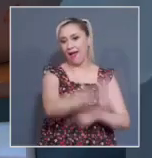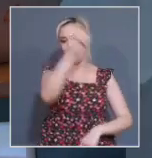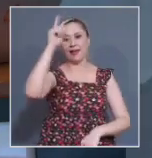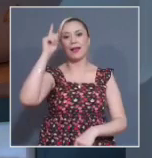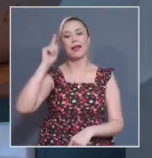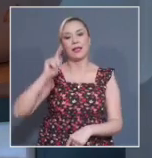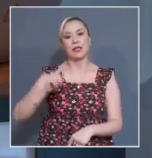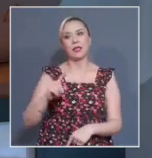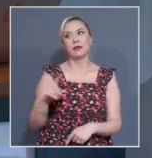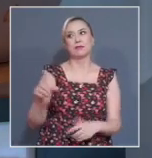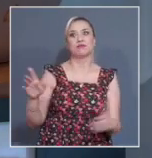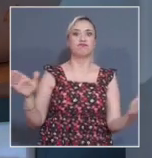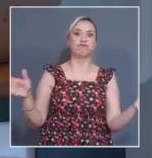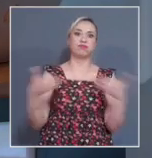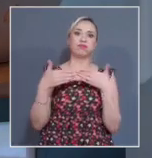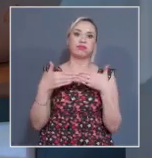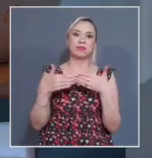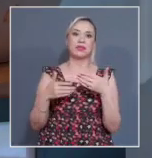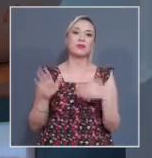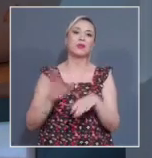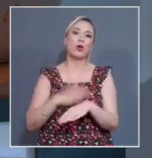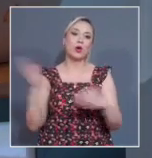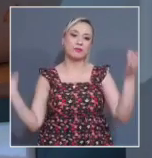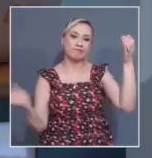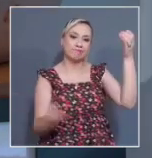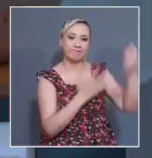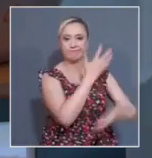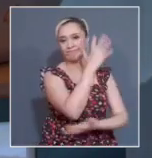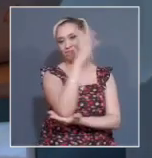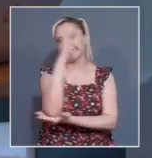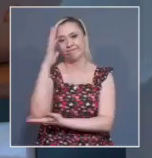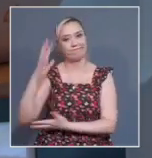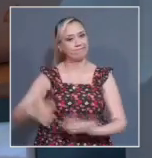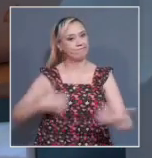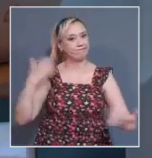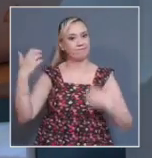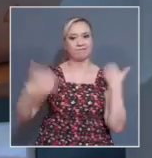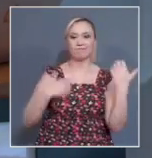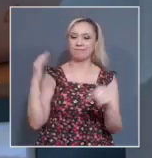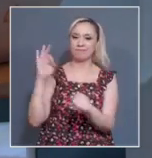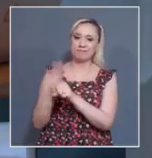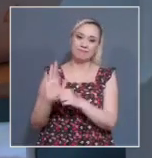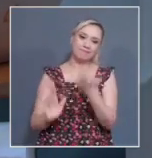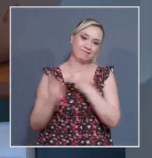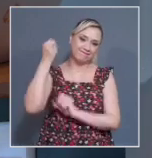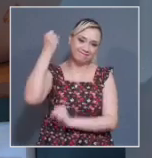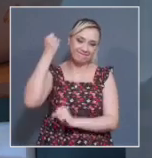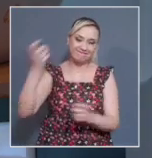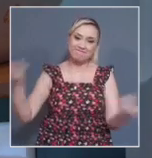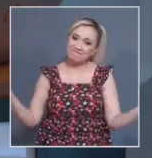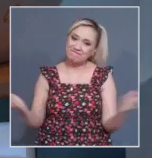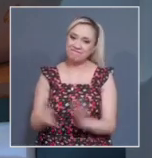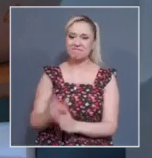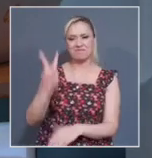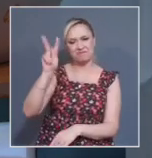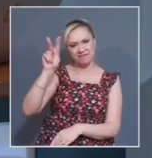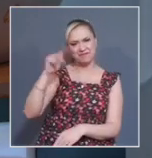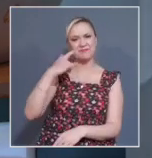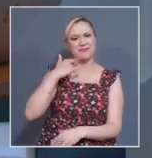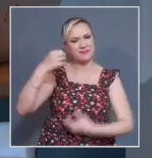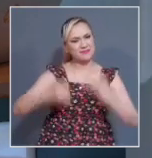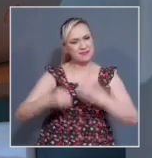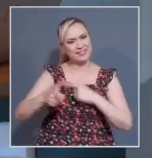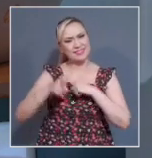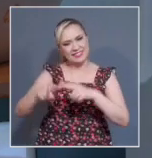contra la tala ilegal. Invitarlo, como siempre, a mantenerse pendiente de la señal del canal de televisión del Poder Judicial de la Federación.